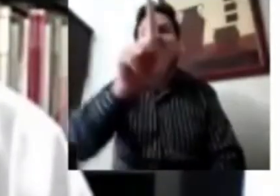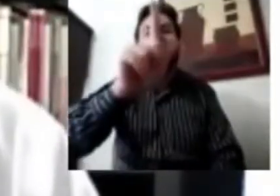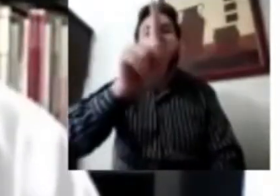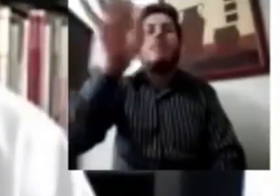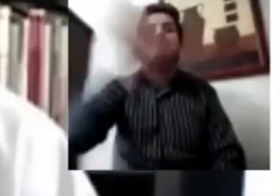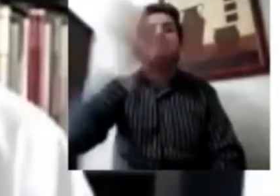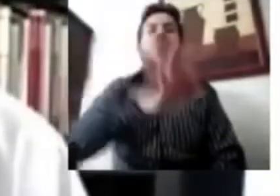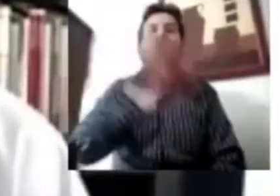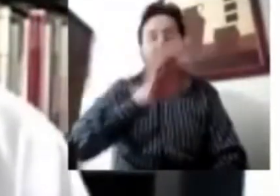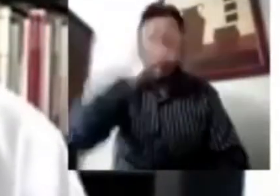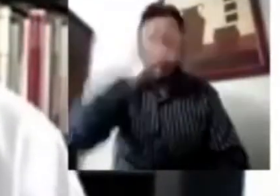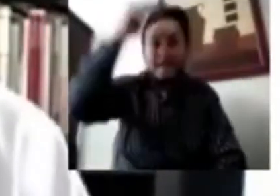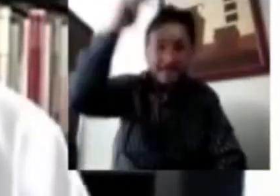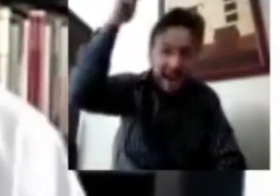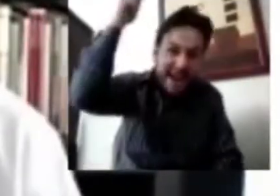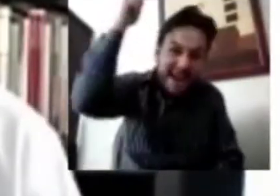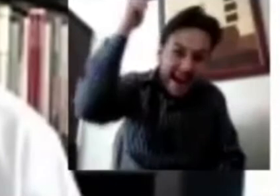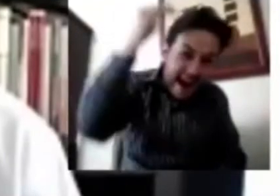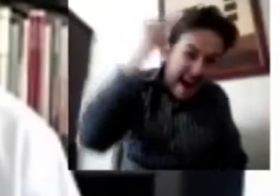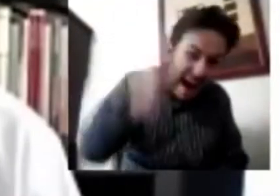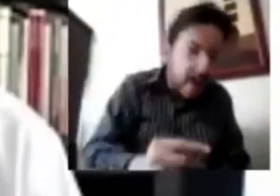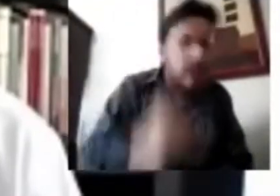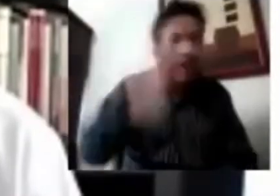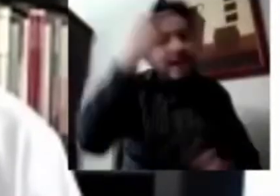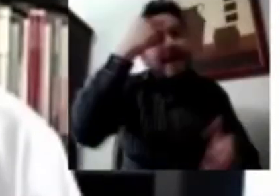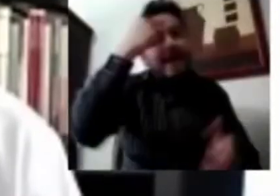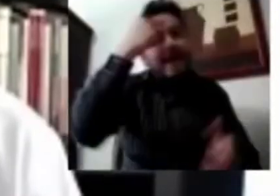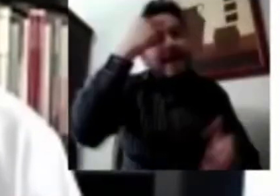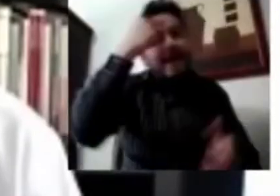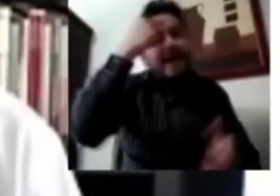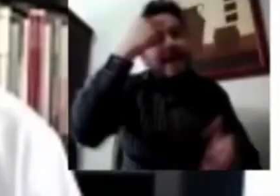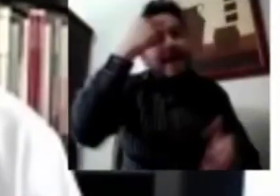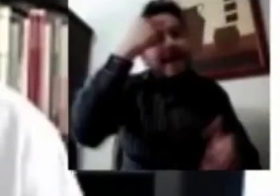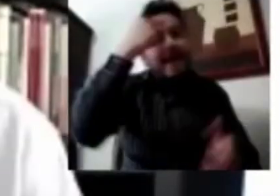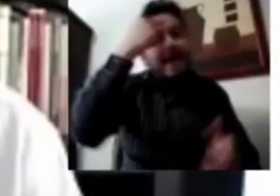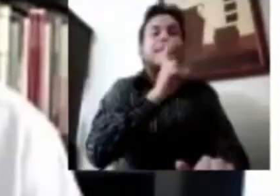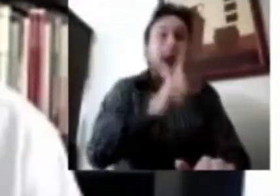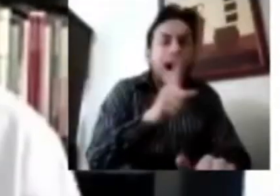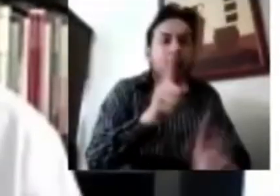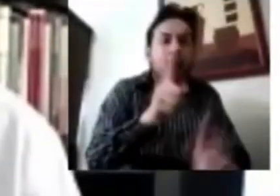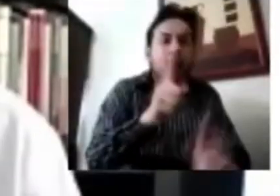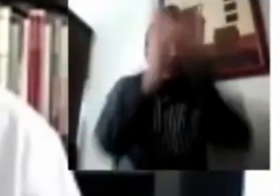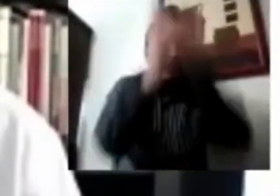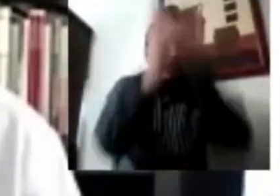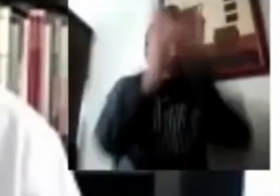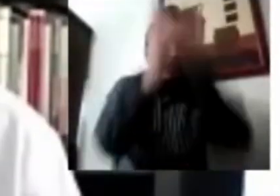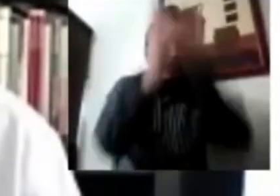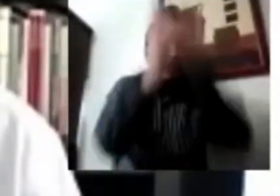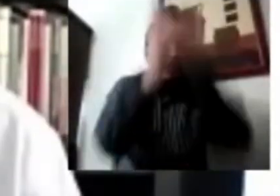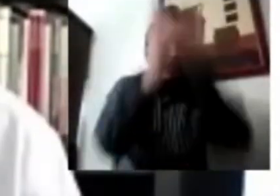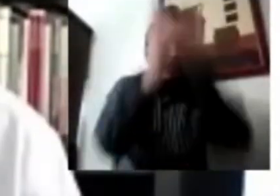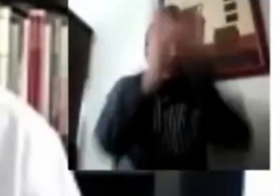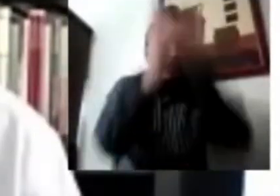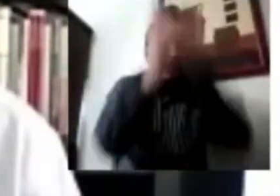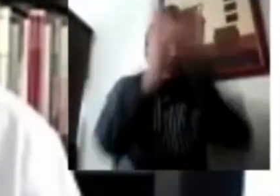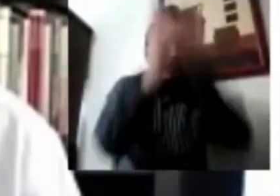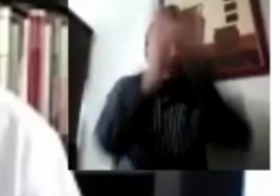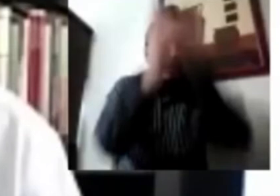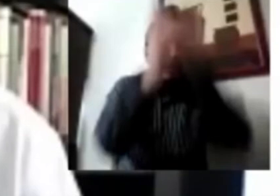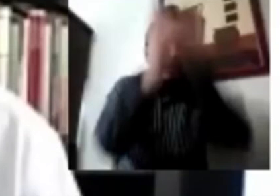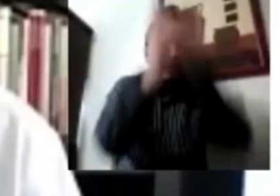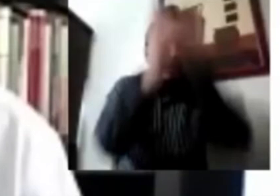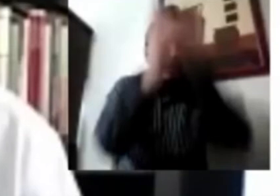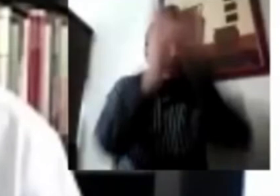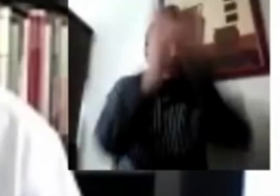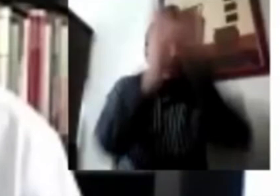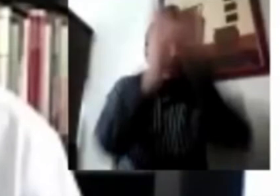nuestra última encuesta, creen que es mejor seguir con el confinamiento todavía un poco más, a pesar de